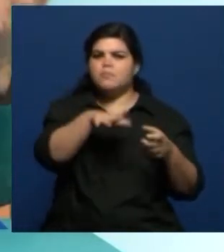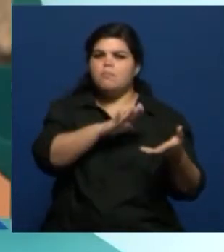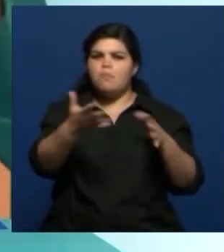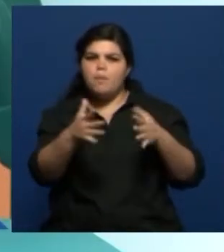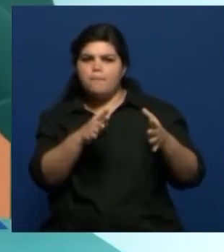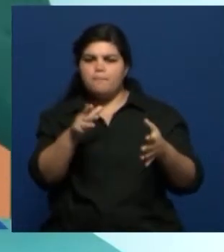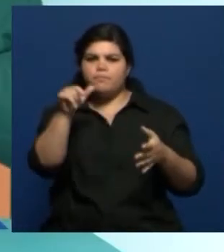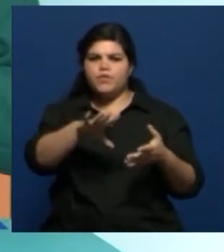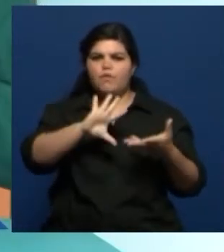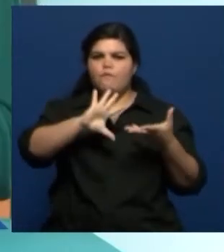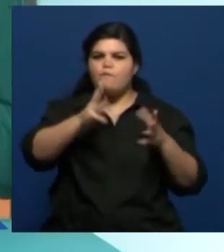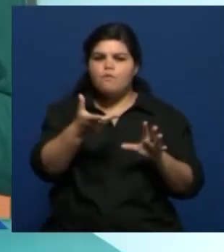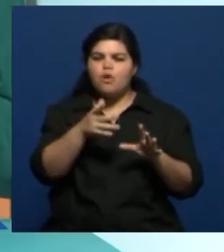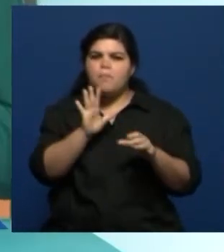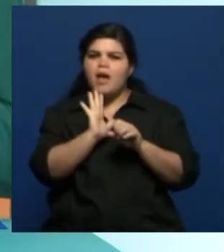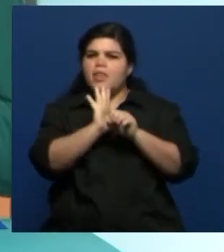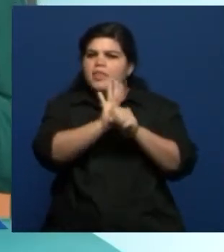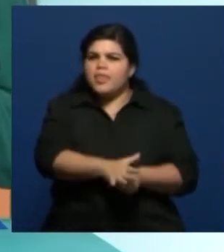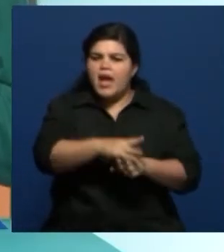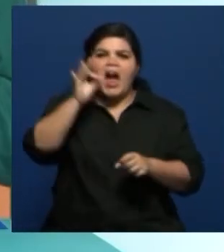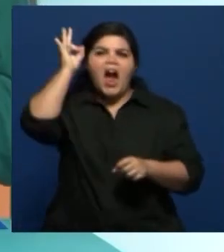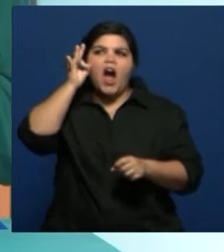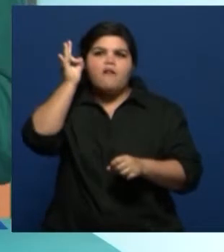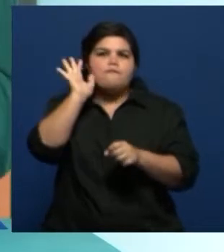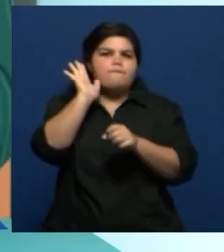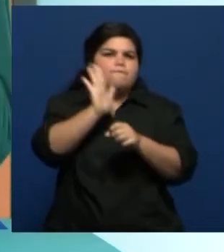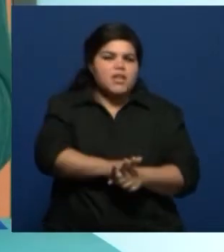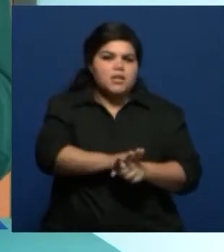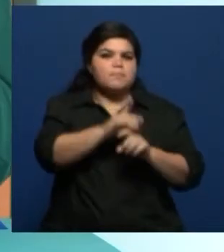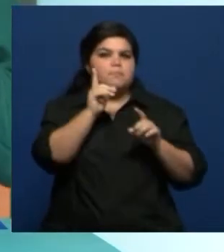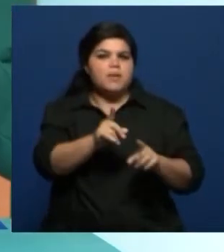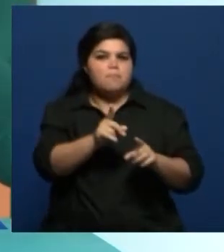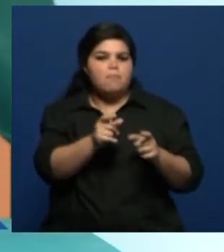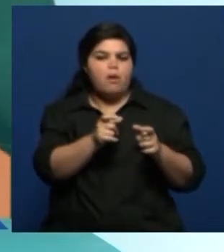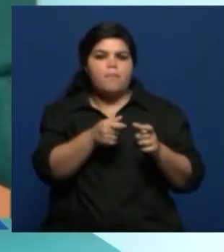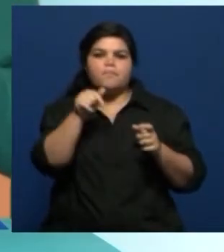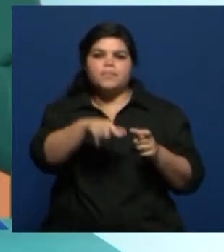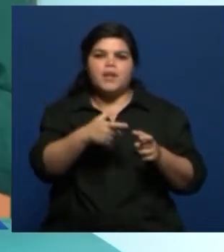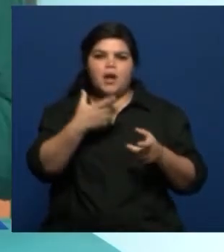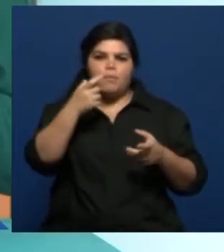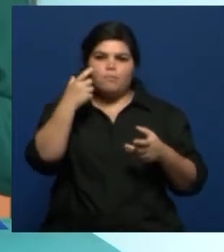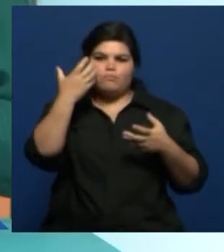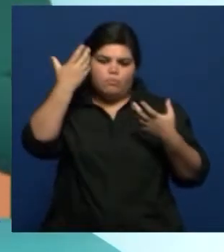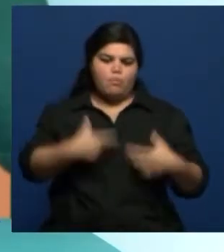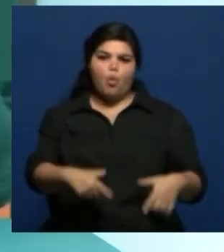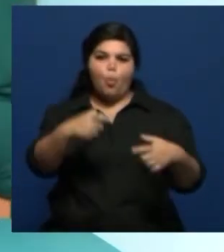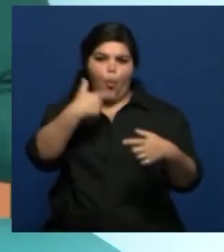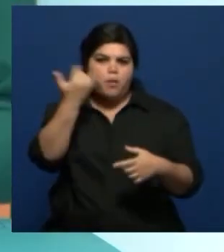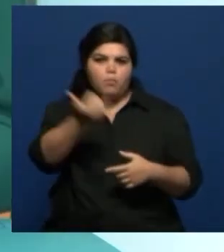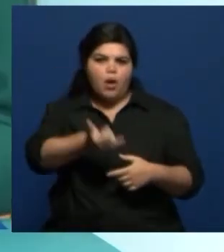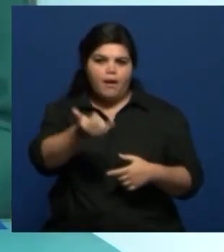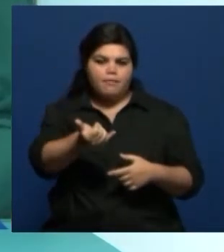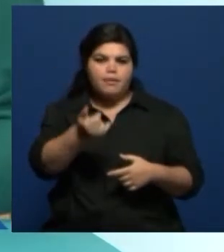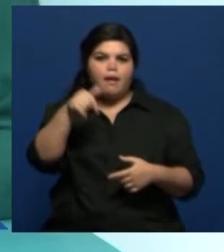bueno, un poco reprimir lo afro que está en pequeñas partes del cuerpo. Y aparece la